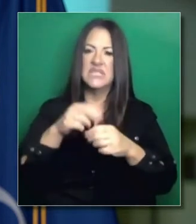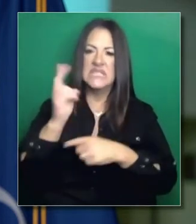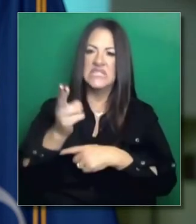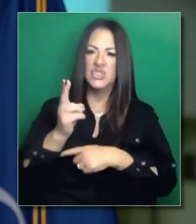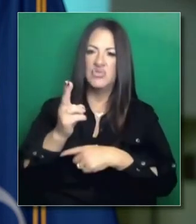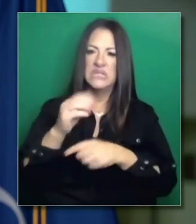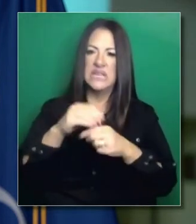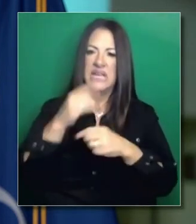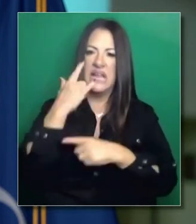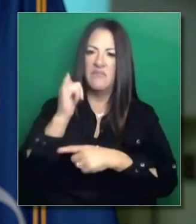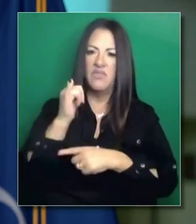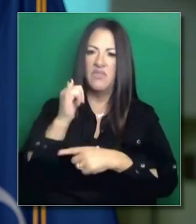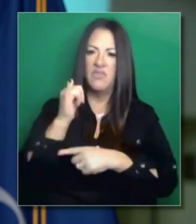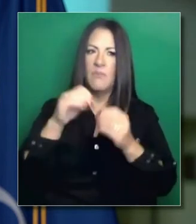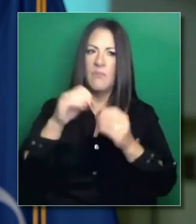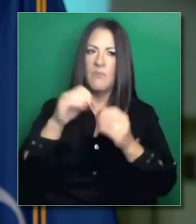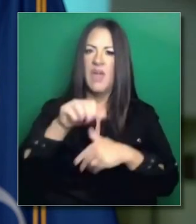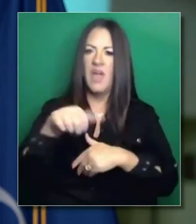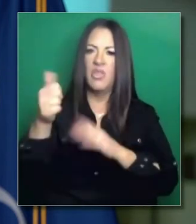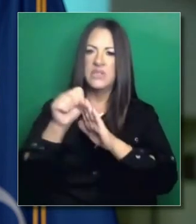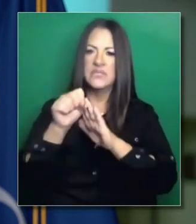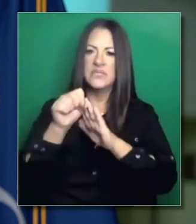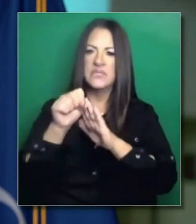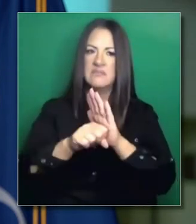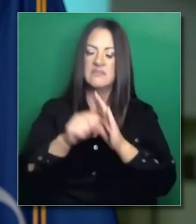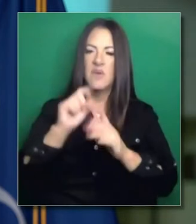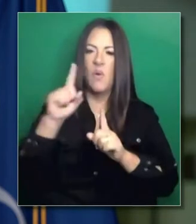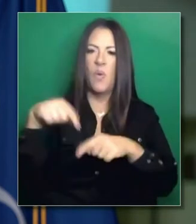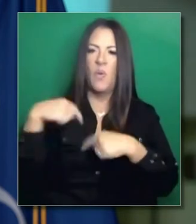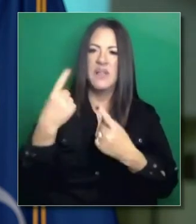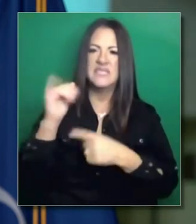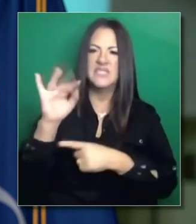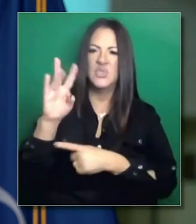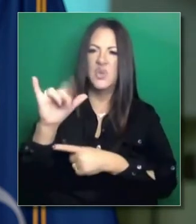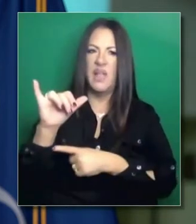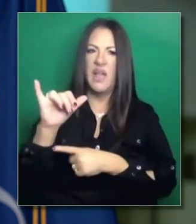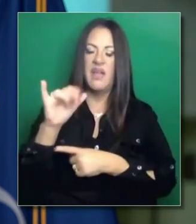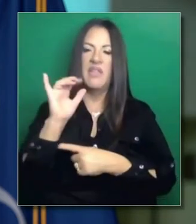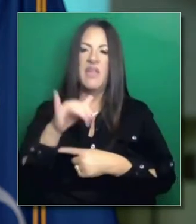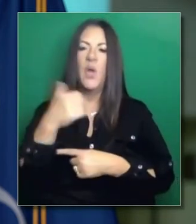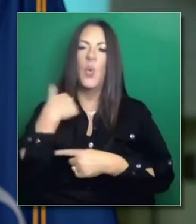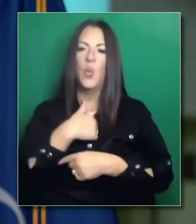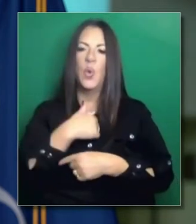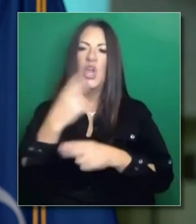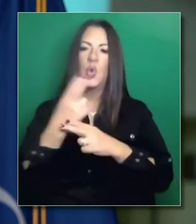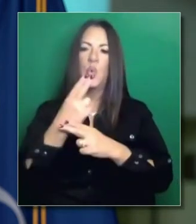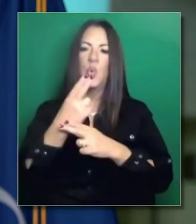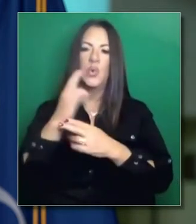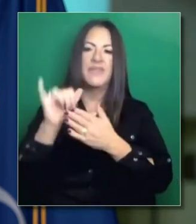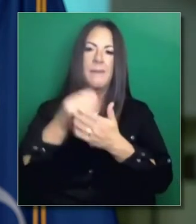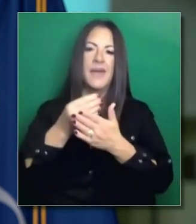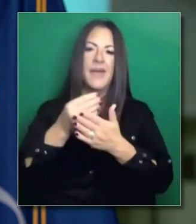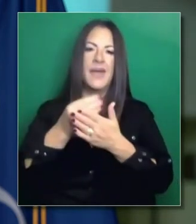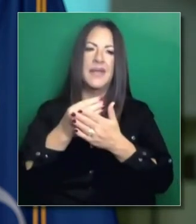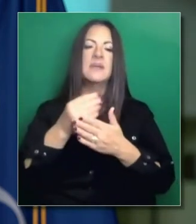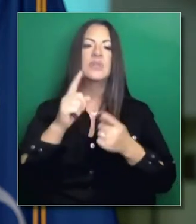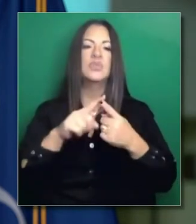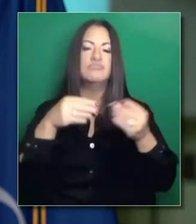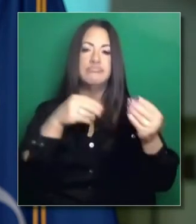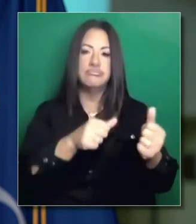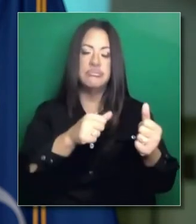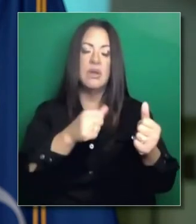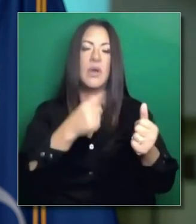la Unión que haya hecho esto en tan poco tiempo. Apenas desde julio se pudo